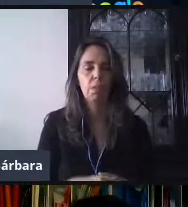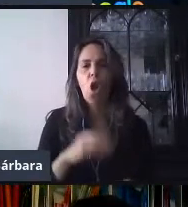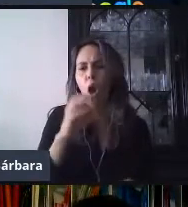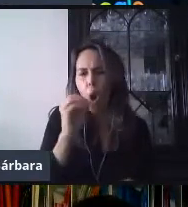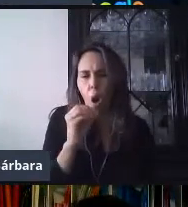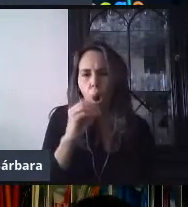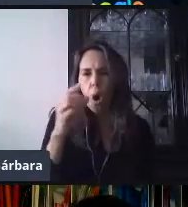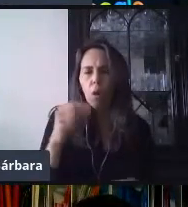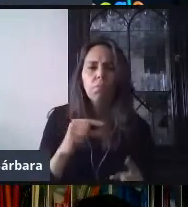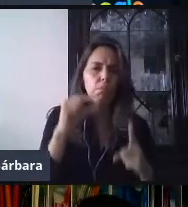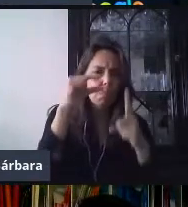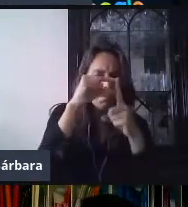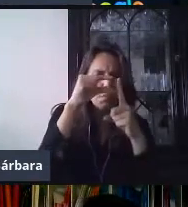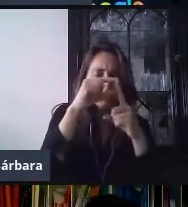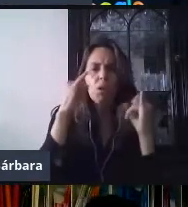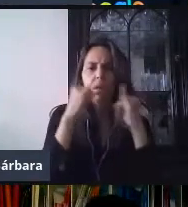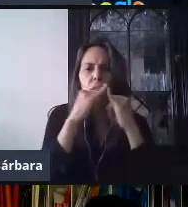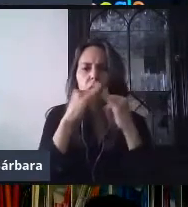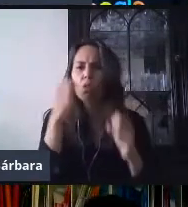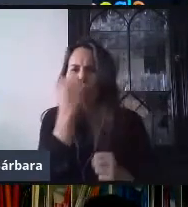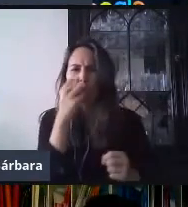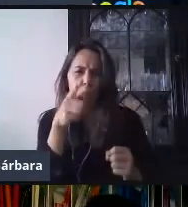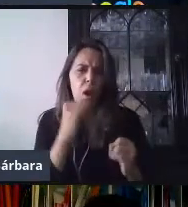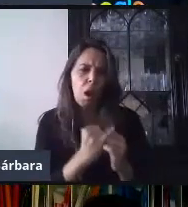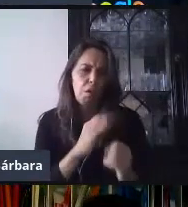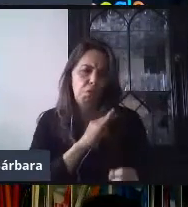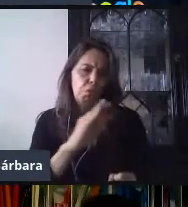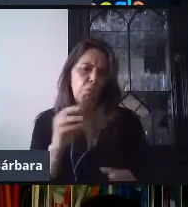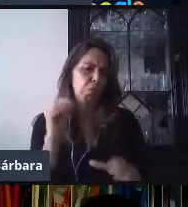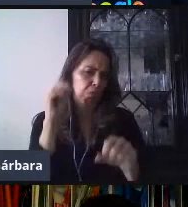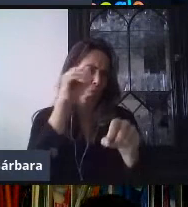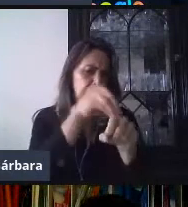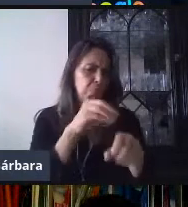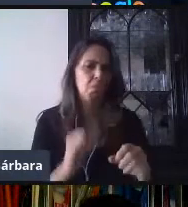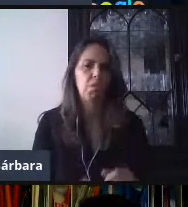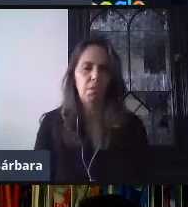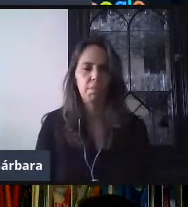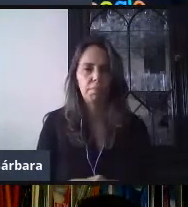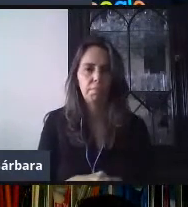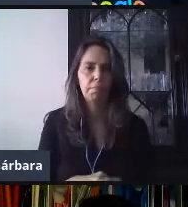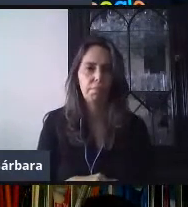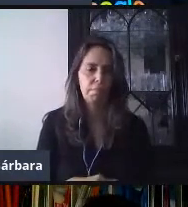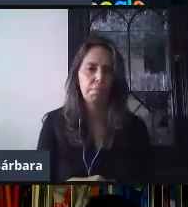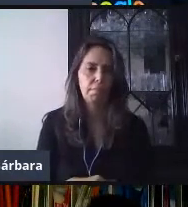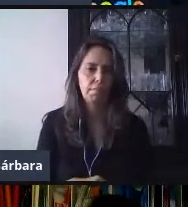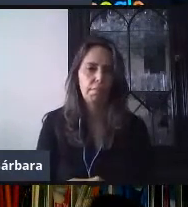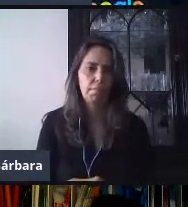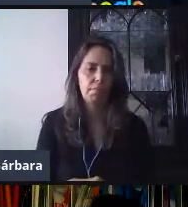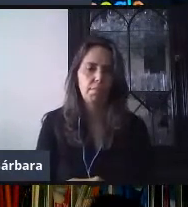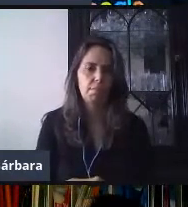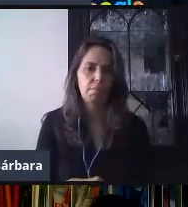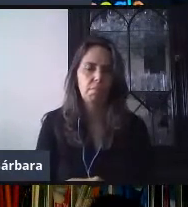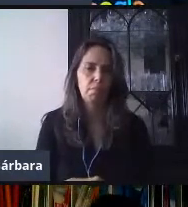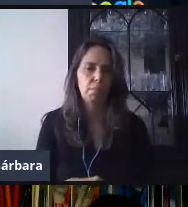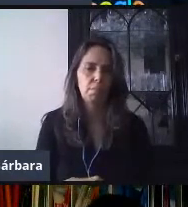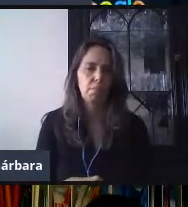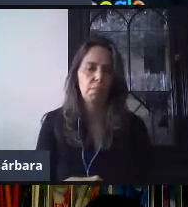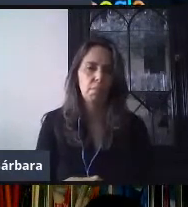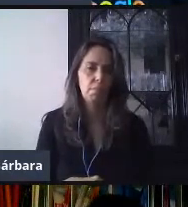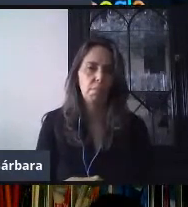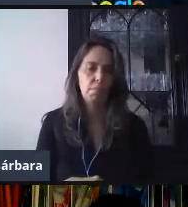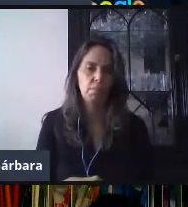institución para, pues, bueno, estar ya estandarizando todos nuestros documentos. Y al finalizar la